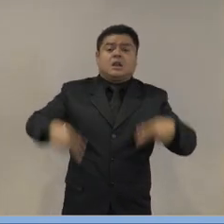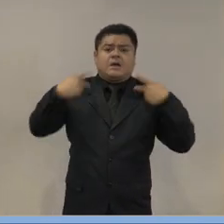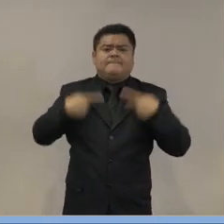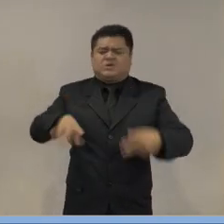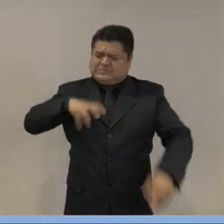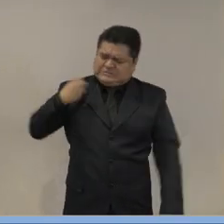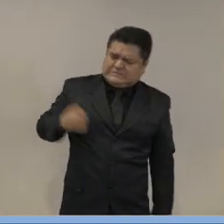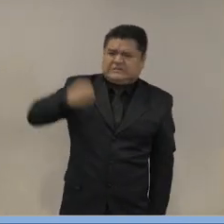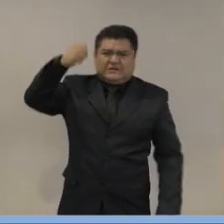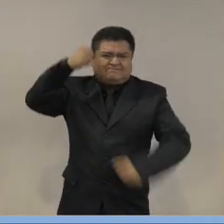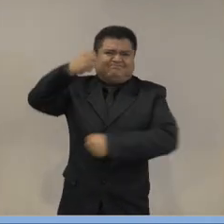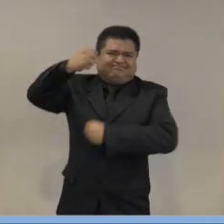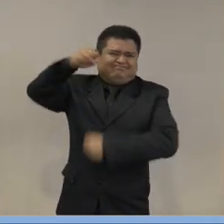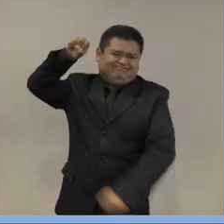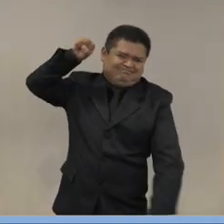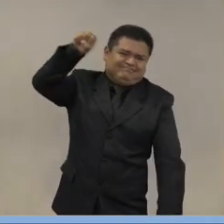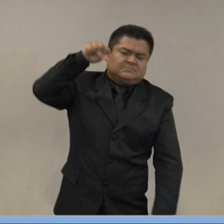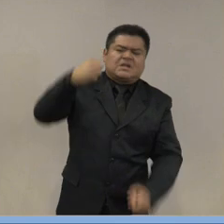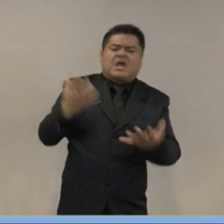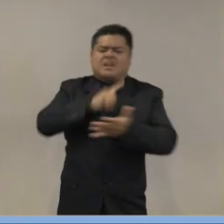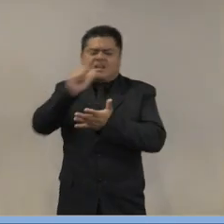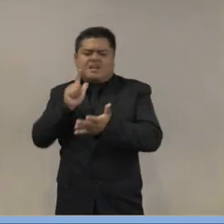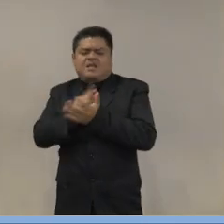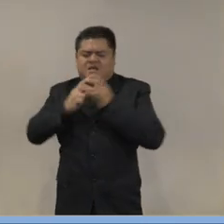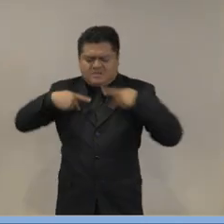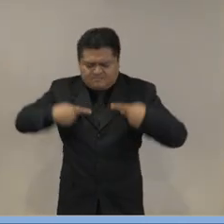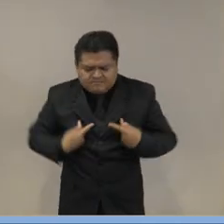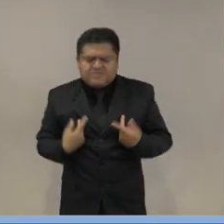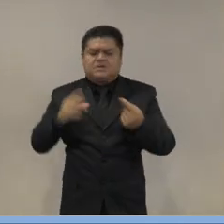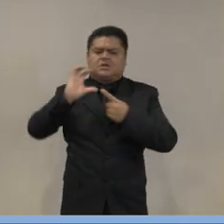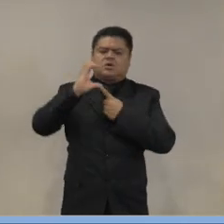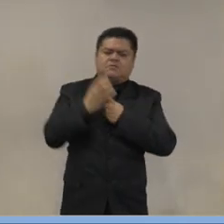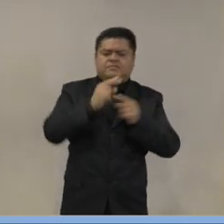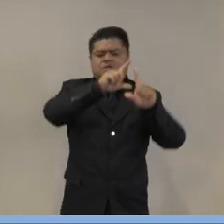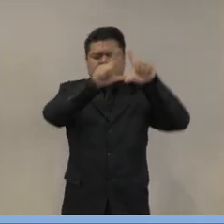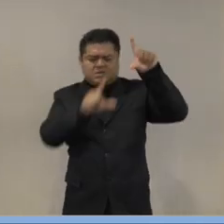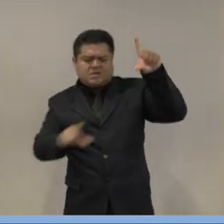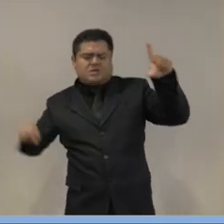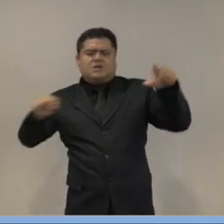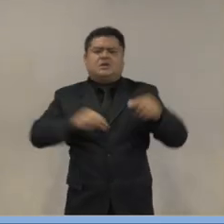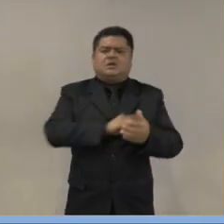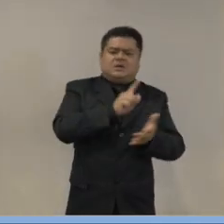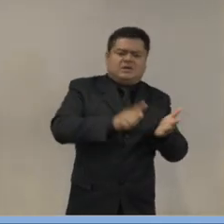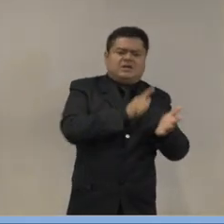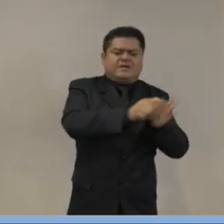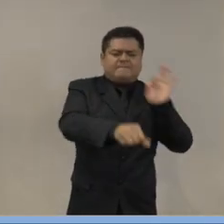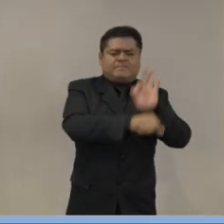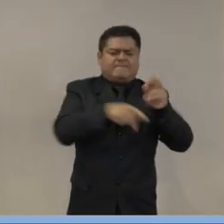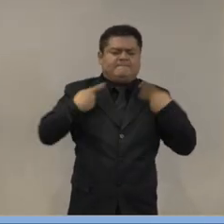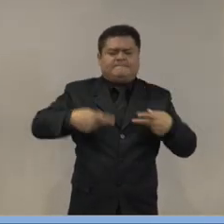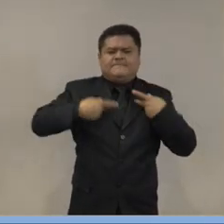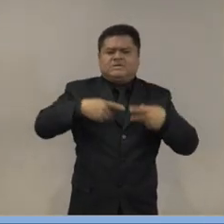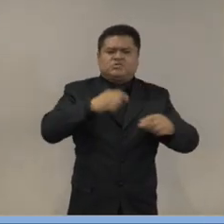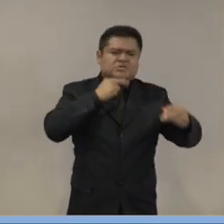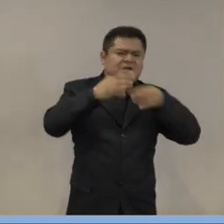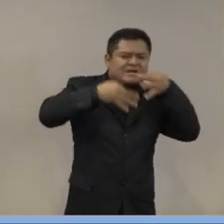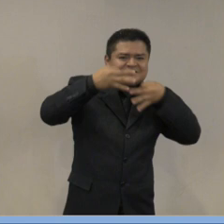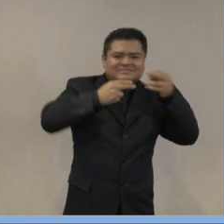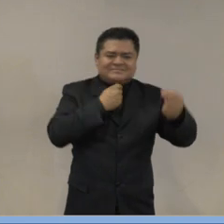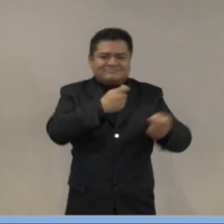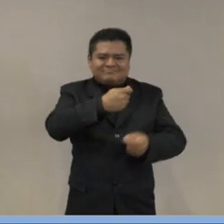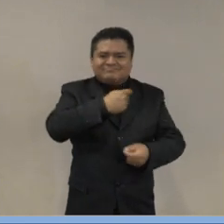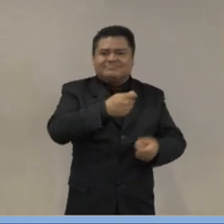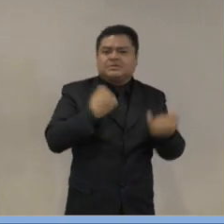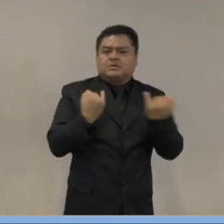Víctimas, el Sistema Nacional, la Comisión Ejecutiva, la Ley de Protección a Defensores y Periodistas, la Ley General en Materia de